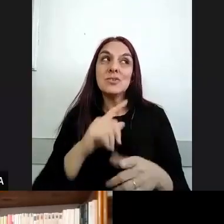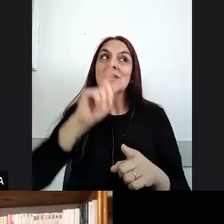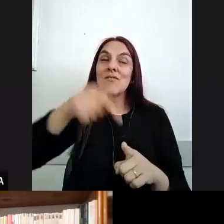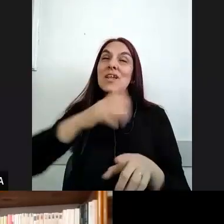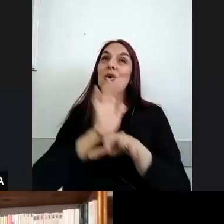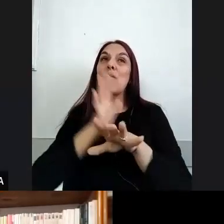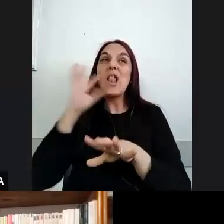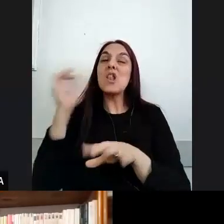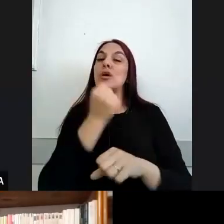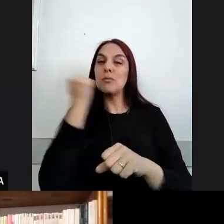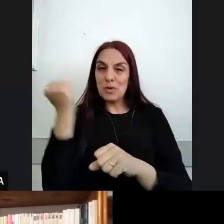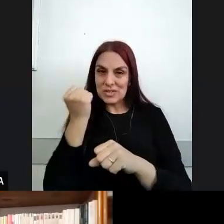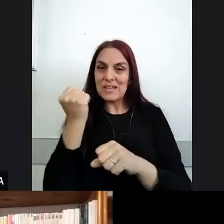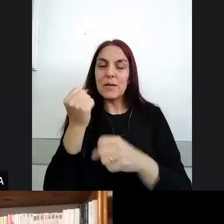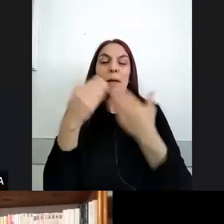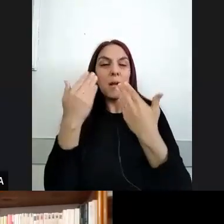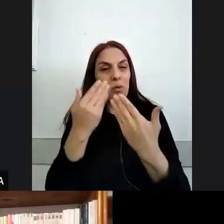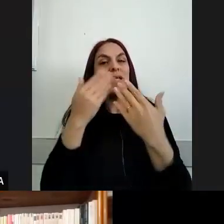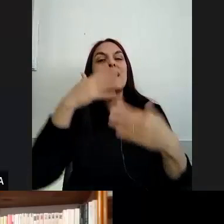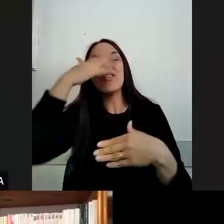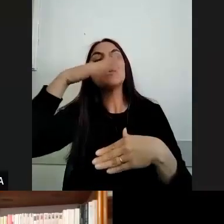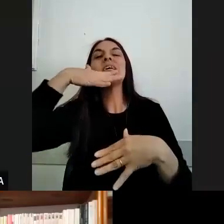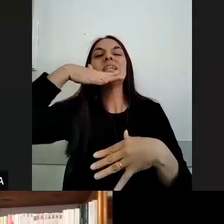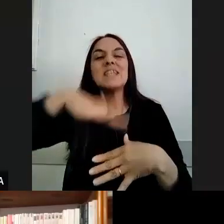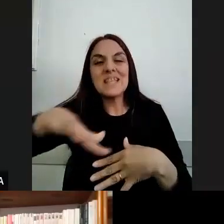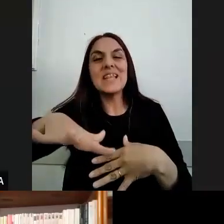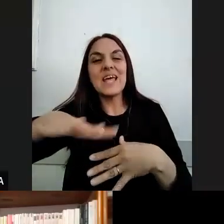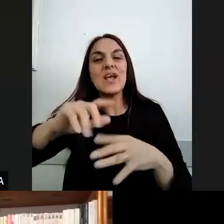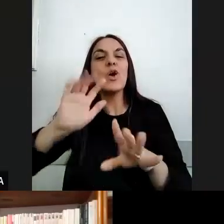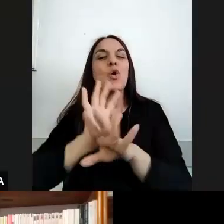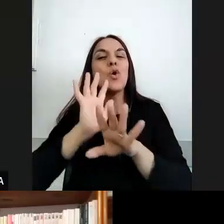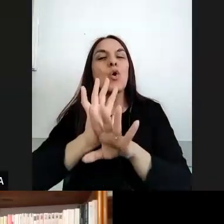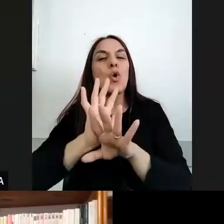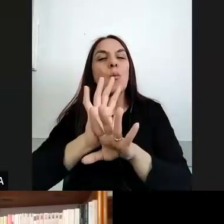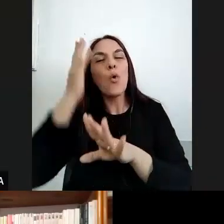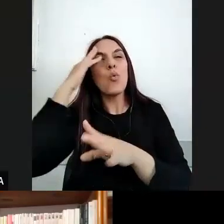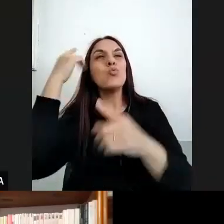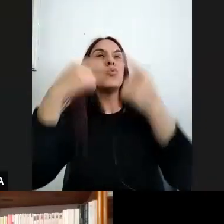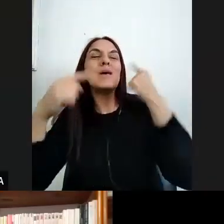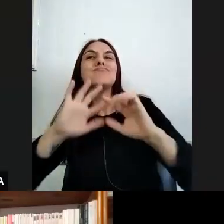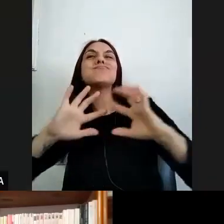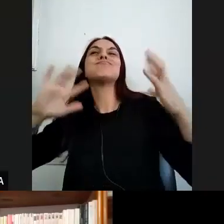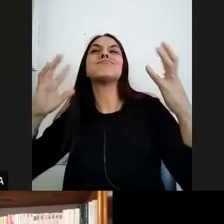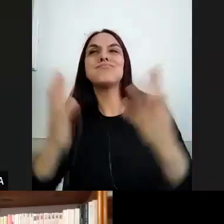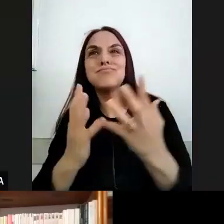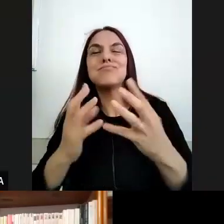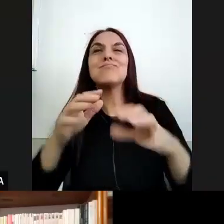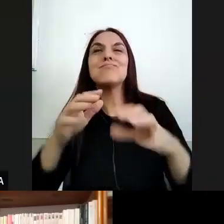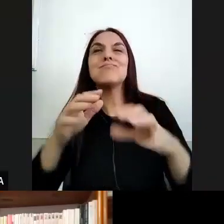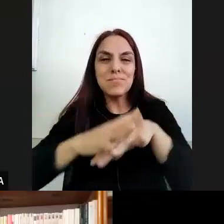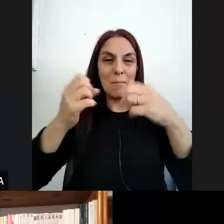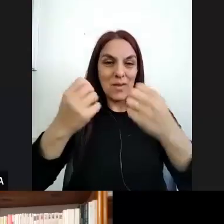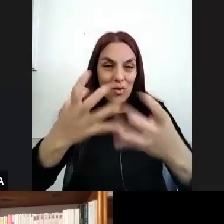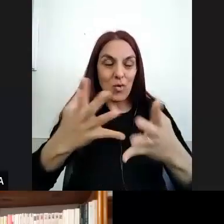clave y es casi una clave de entrada para comprender el planteo más universal de lo intercultural ¿no? porque de alguna manera también es revisar